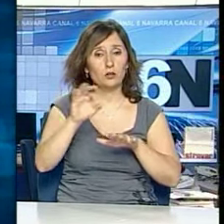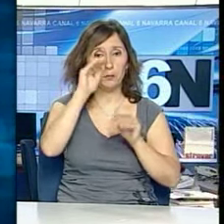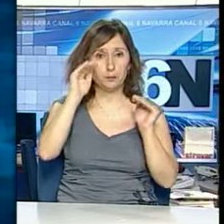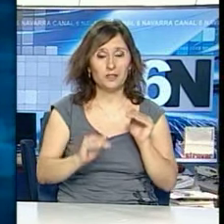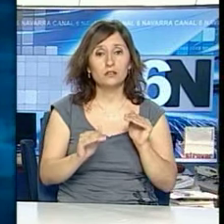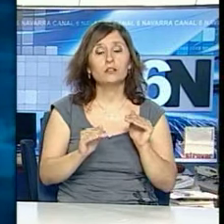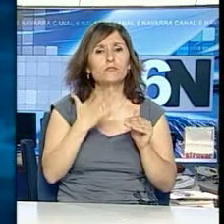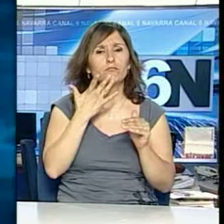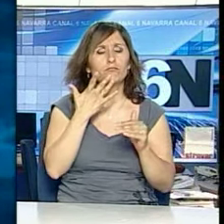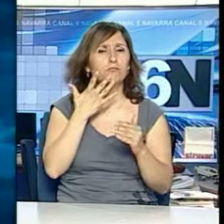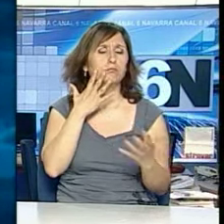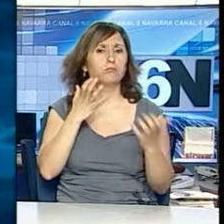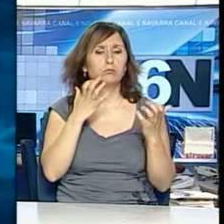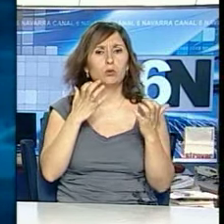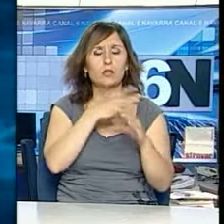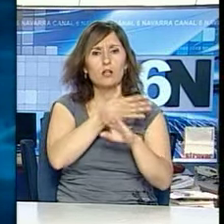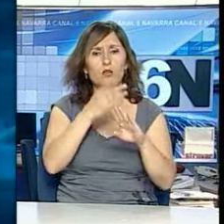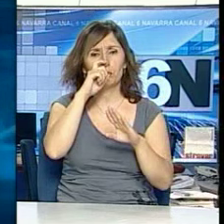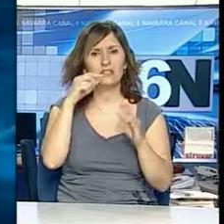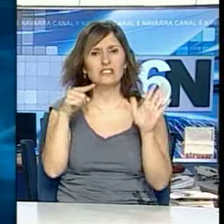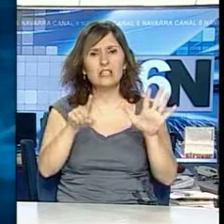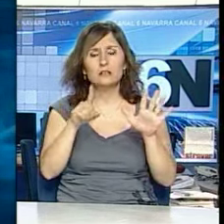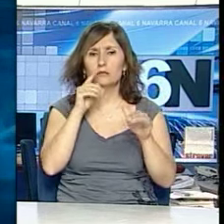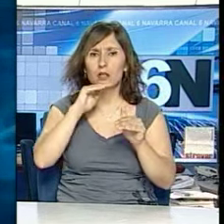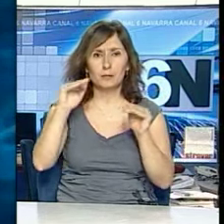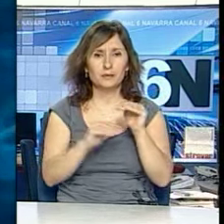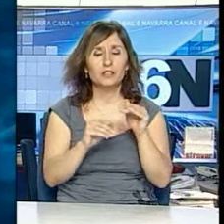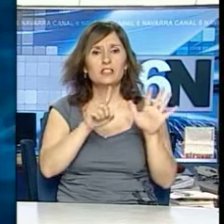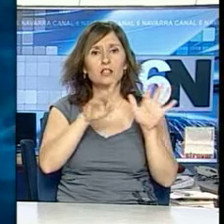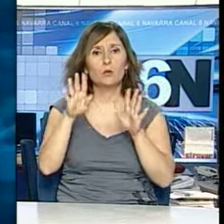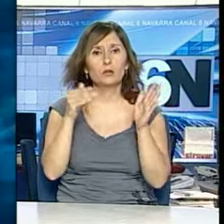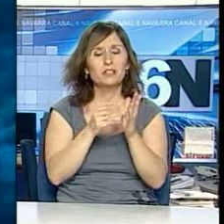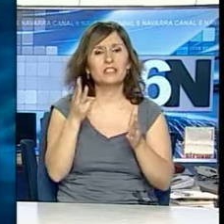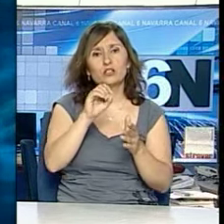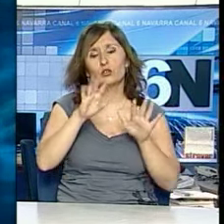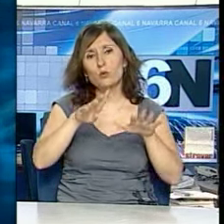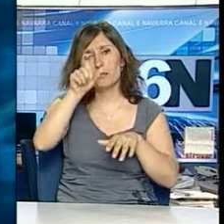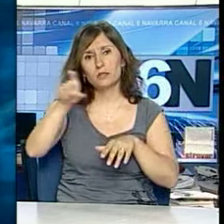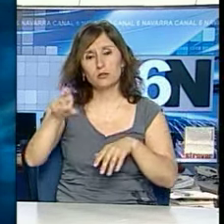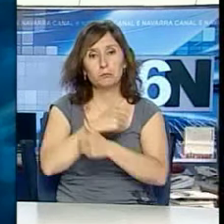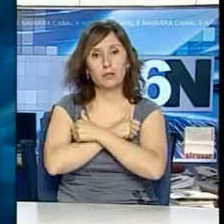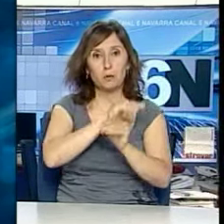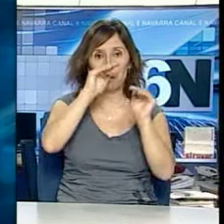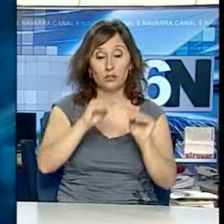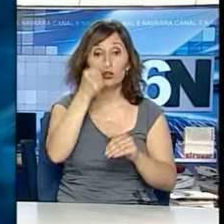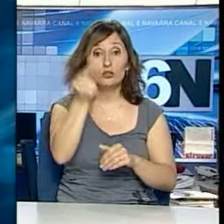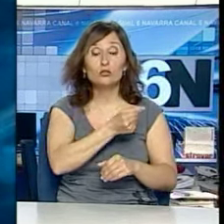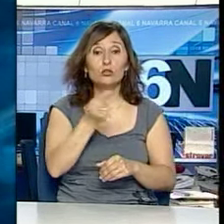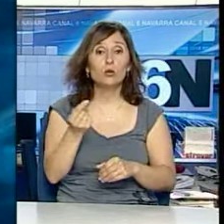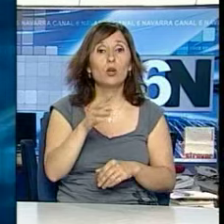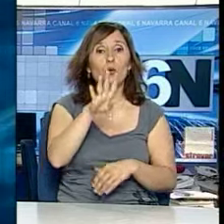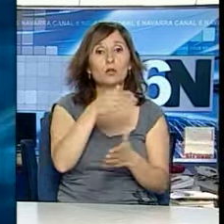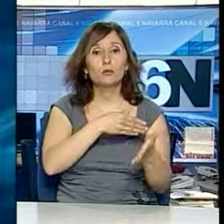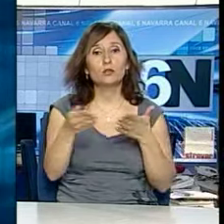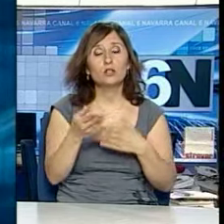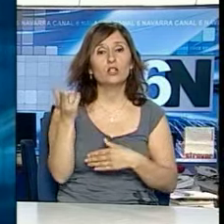y registra la mayor caída en un mes de abril desde 2006. Son 64.309 desempleados menos y el total de parados se sitúa